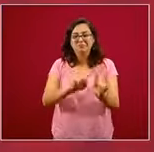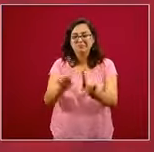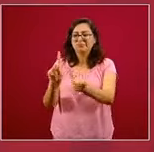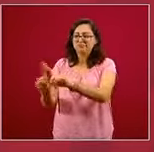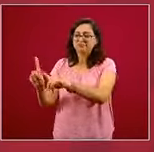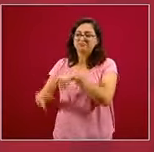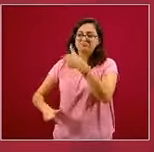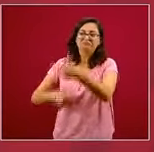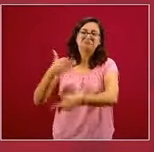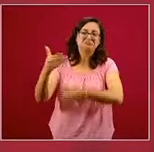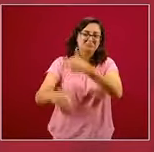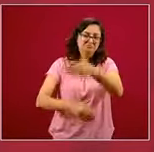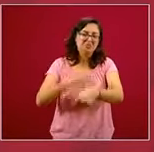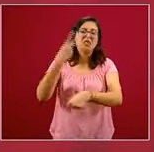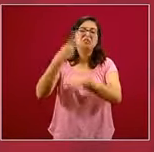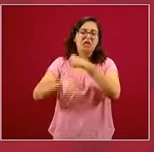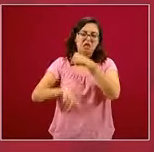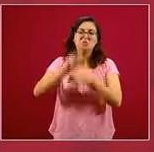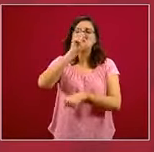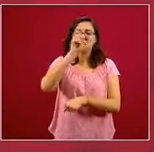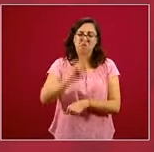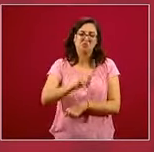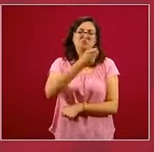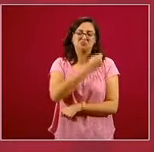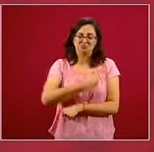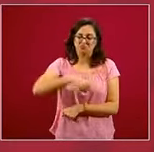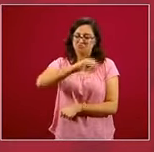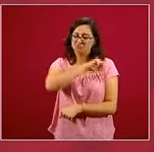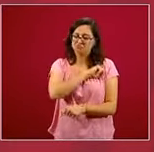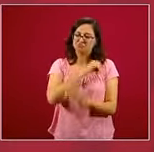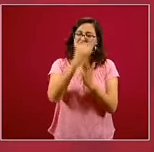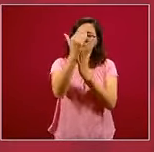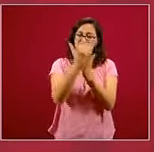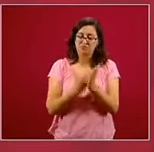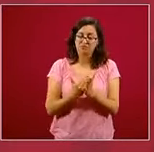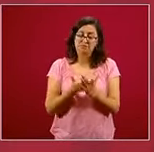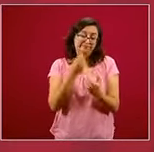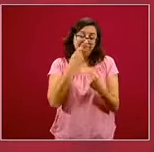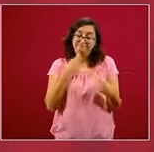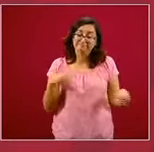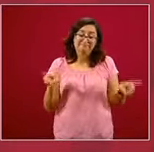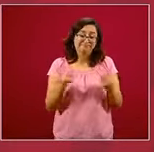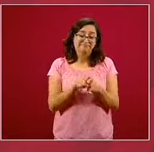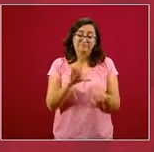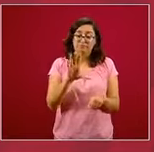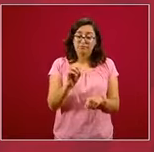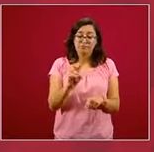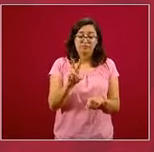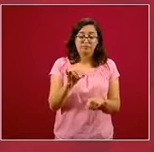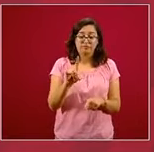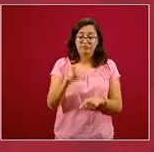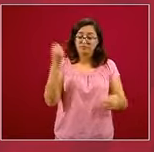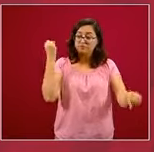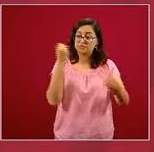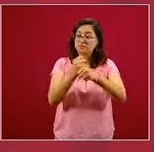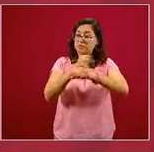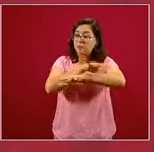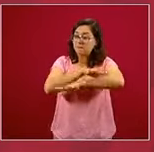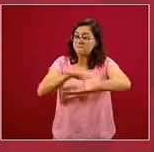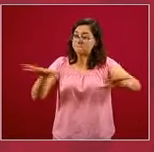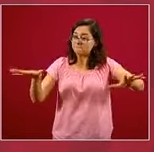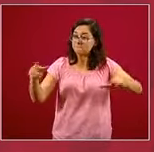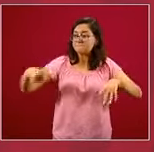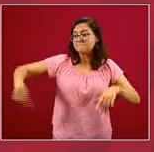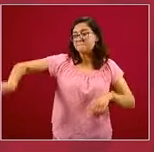tiene repercusiones. No es la excepción, COVID también tiene un impacto más grande en poblaciones